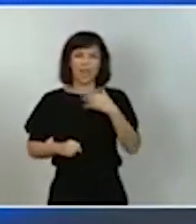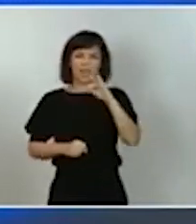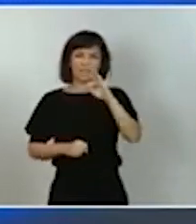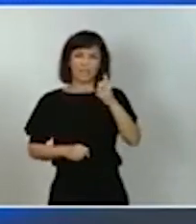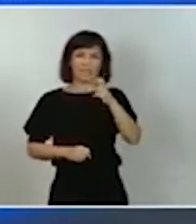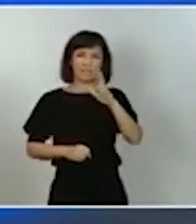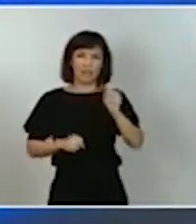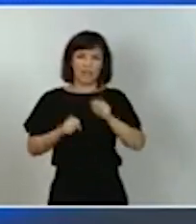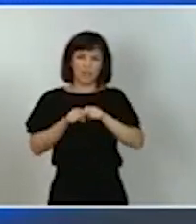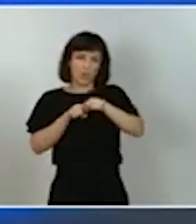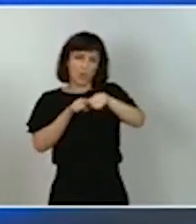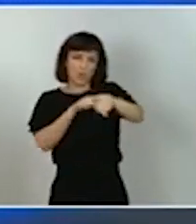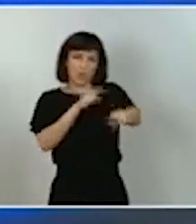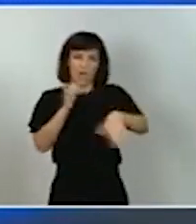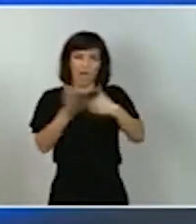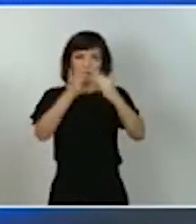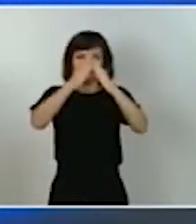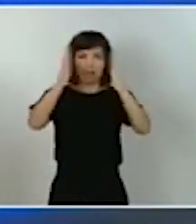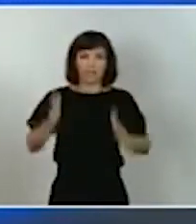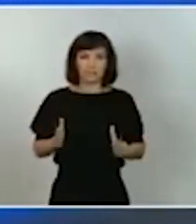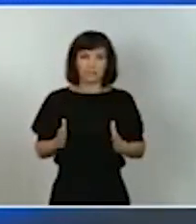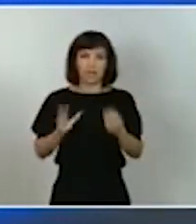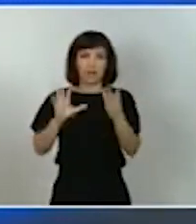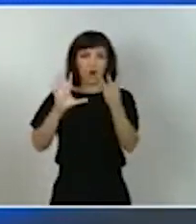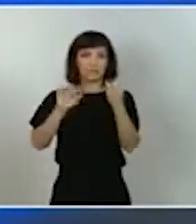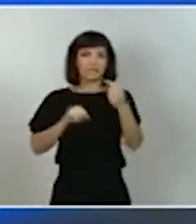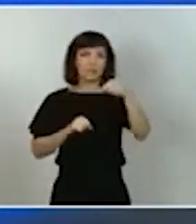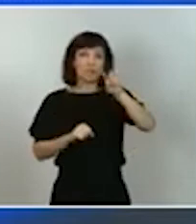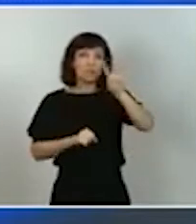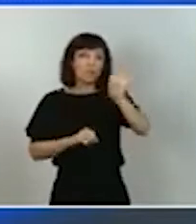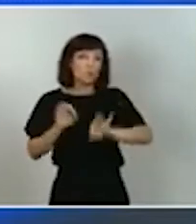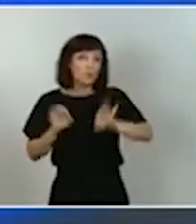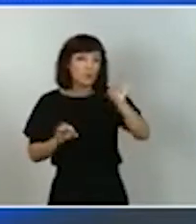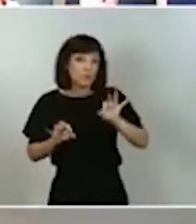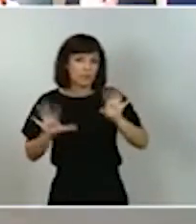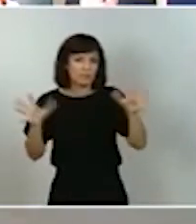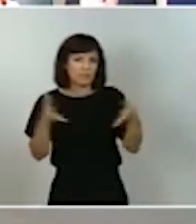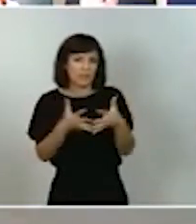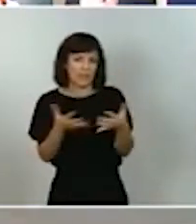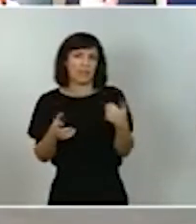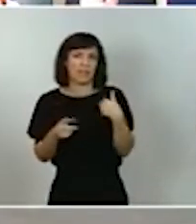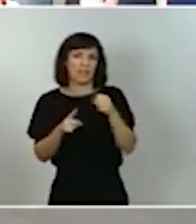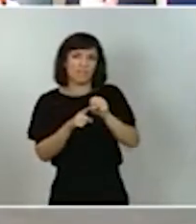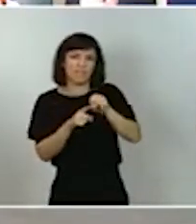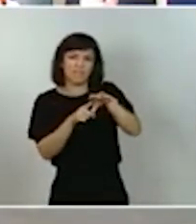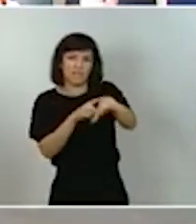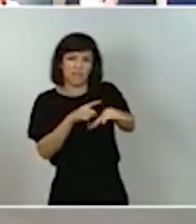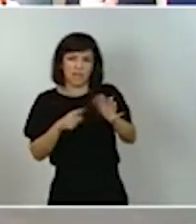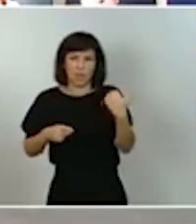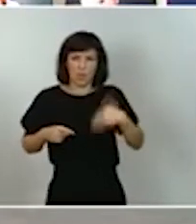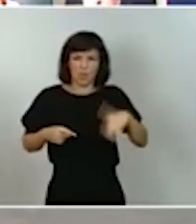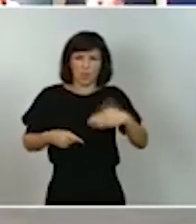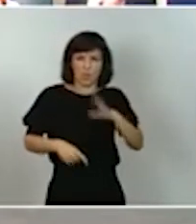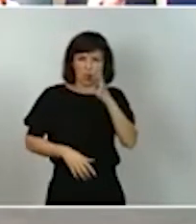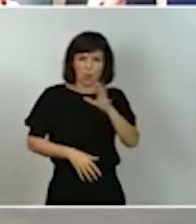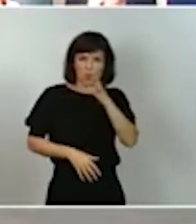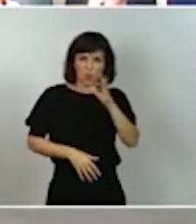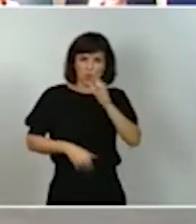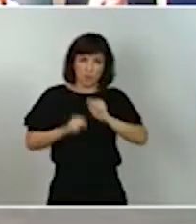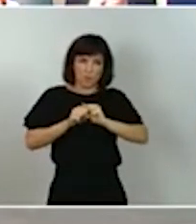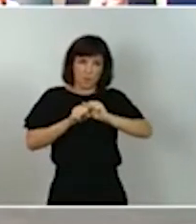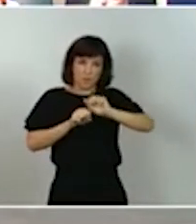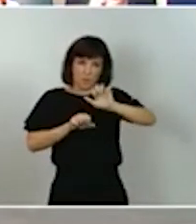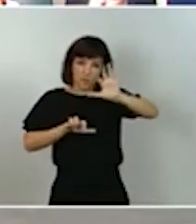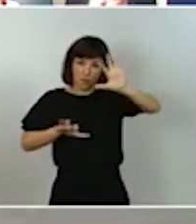,4%. España tiene un despliegue de fibra óptica que es la suma de la fibra óptica que